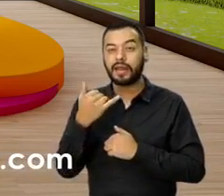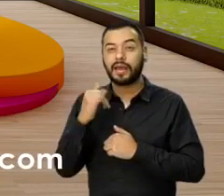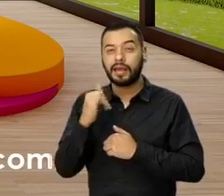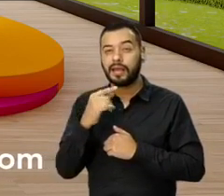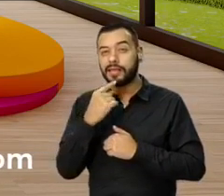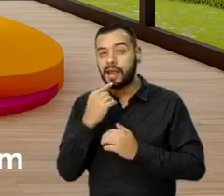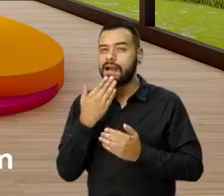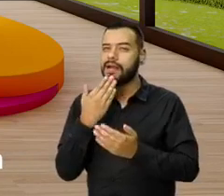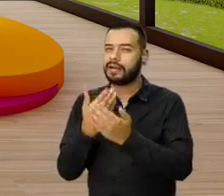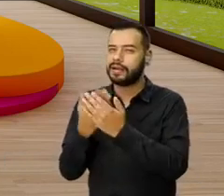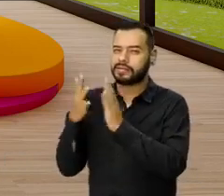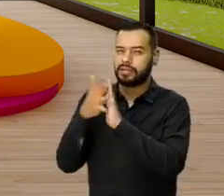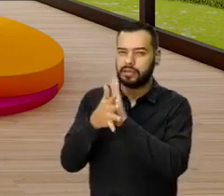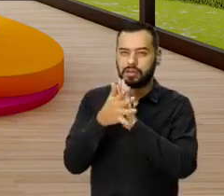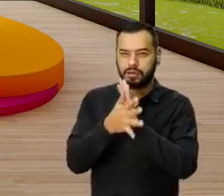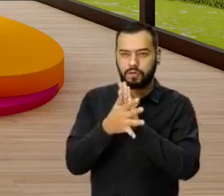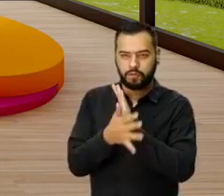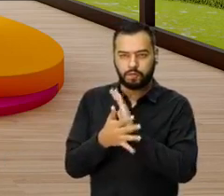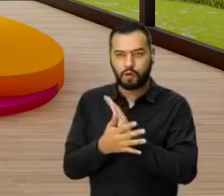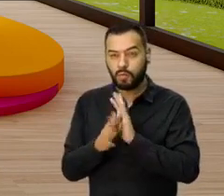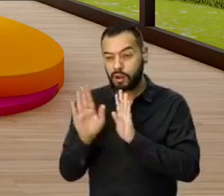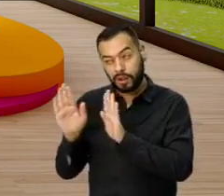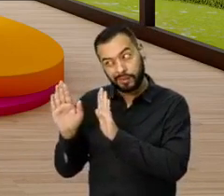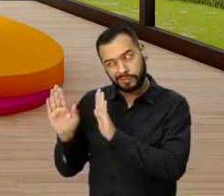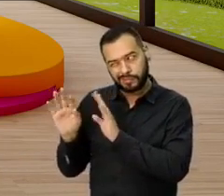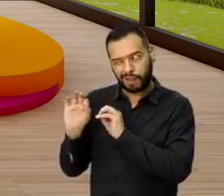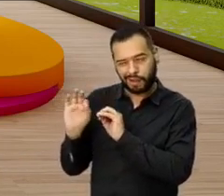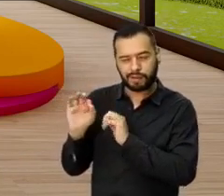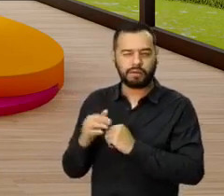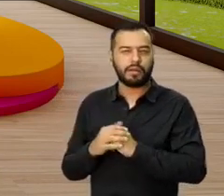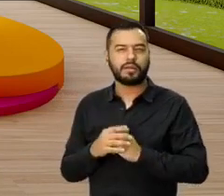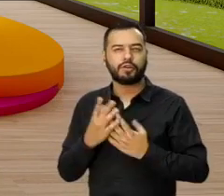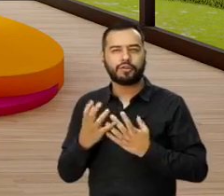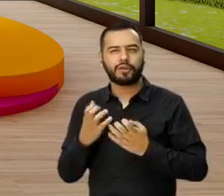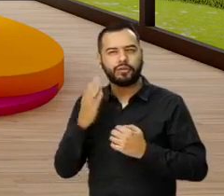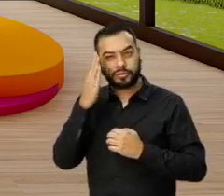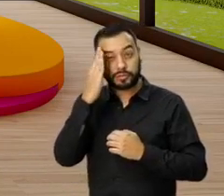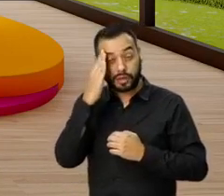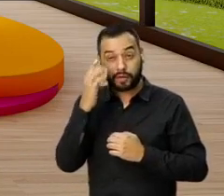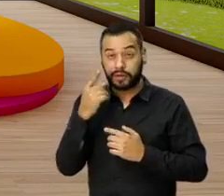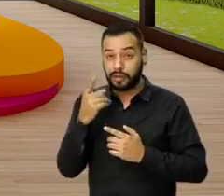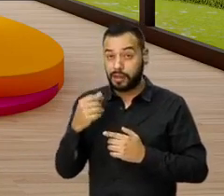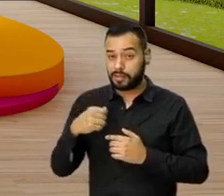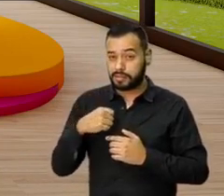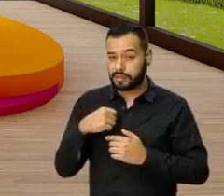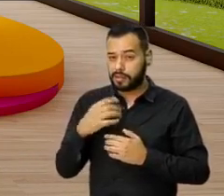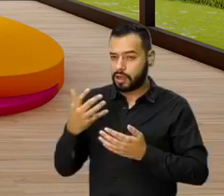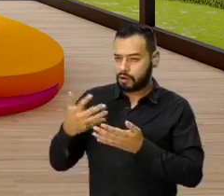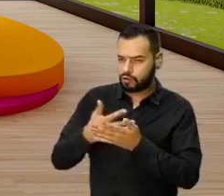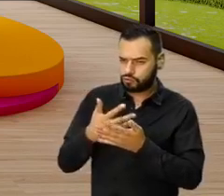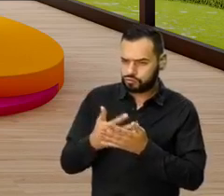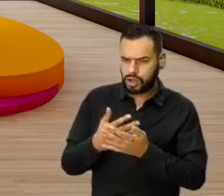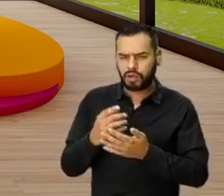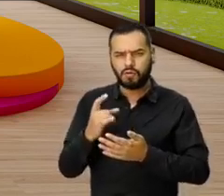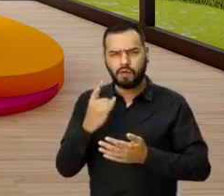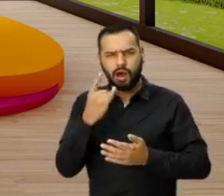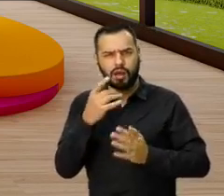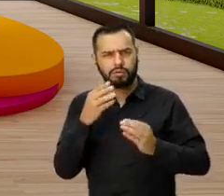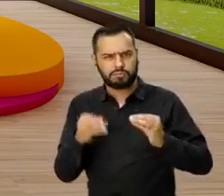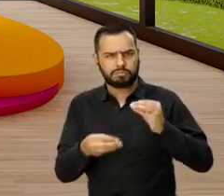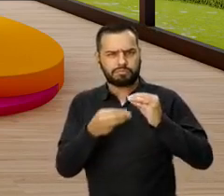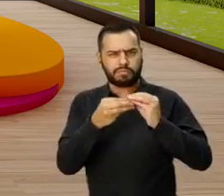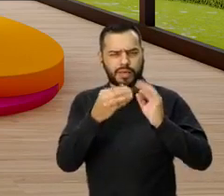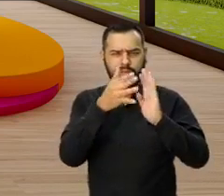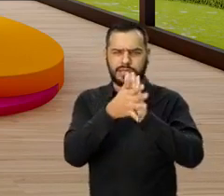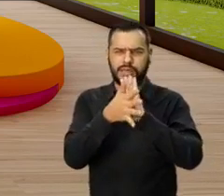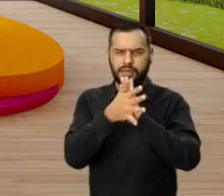toda esta información, todavía no, no te nos vayas a ir, pero, yo quiero saber si tienes alguna sugerencia o algo más